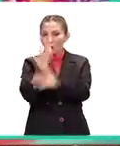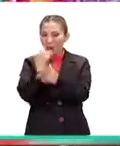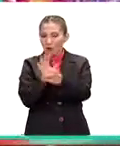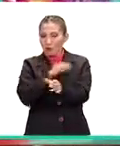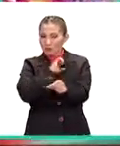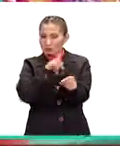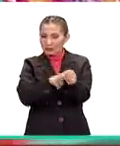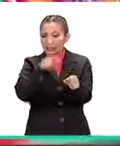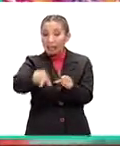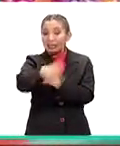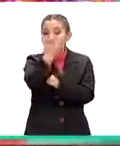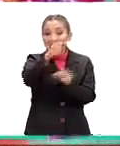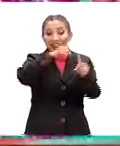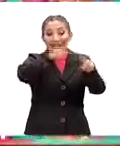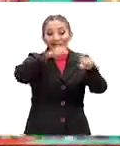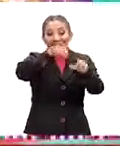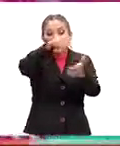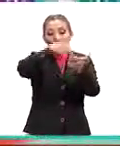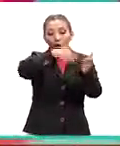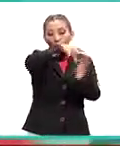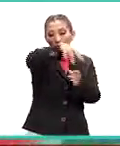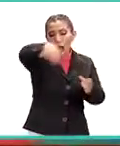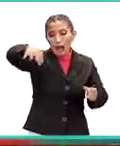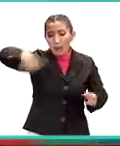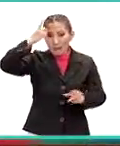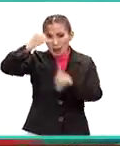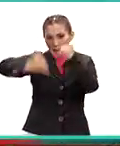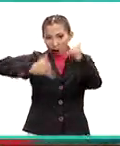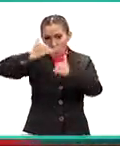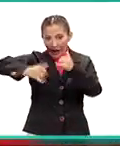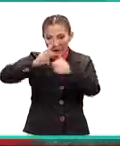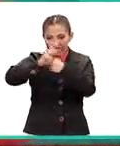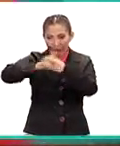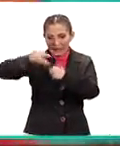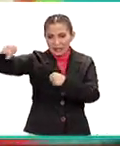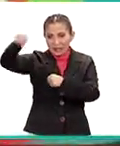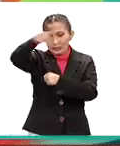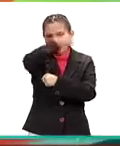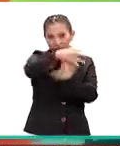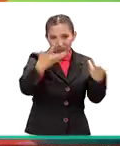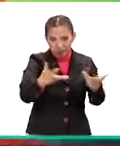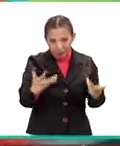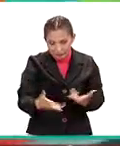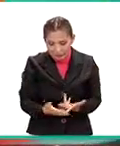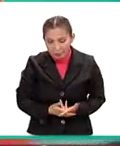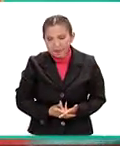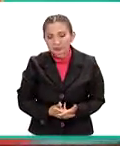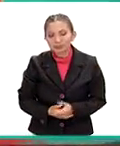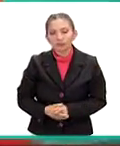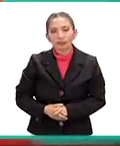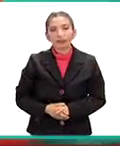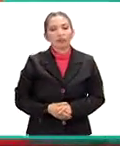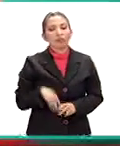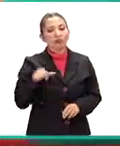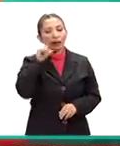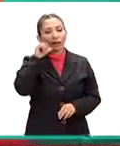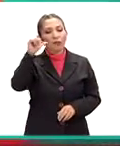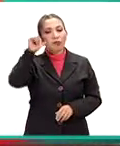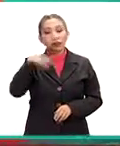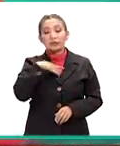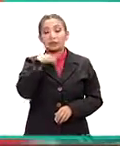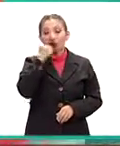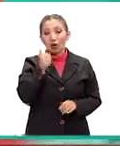y van a ser 13 diferentes ciudades de, obviamente, diferentes países, donde se van a estar realizando los encuentros. Ayer,